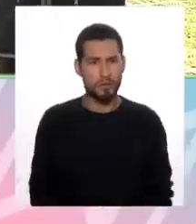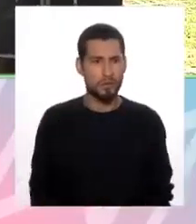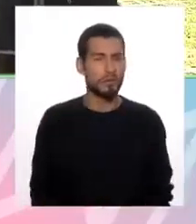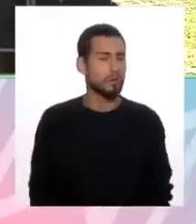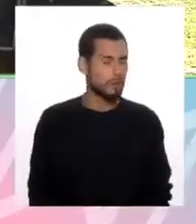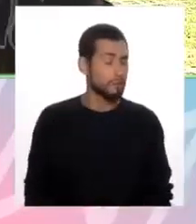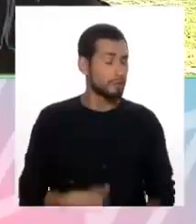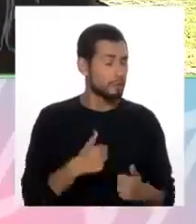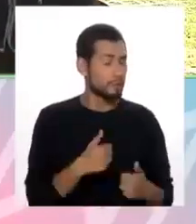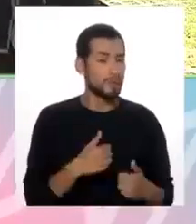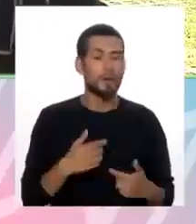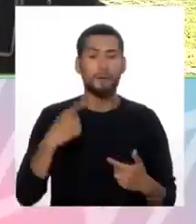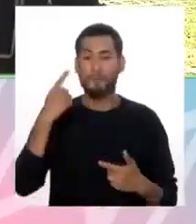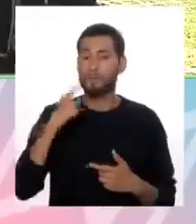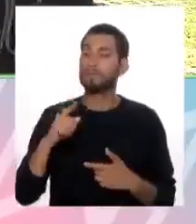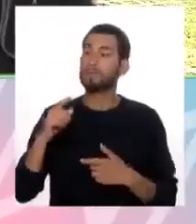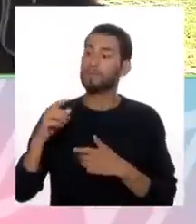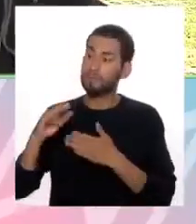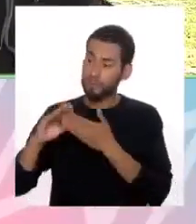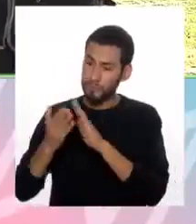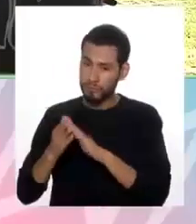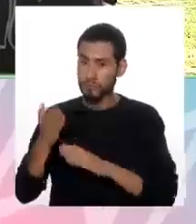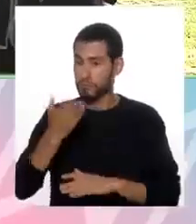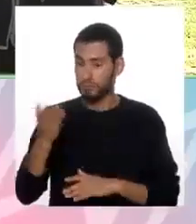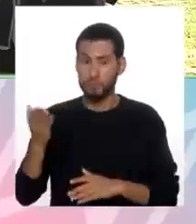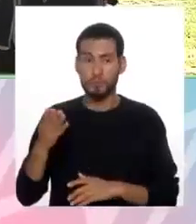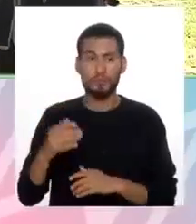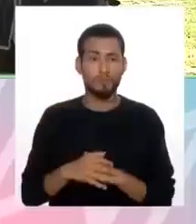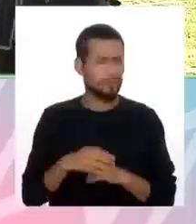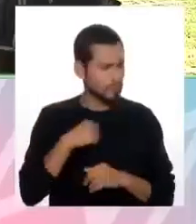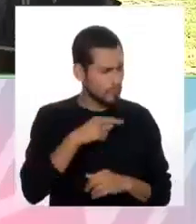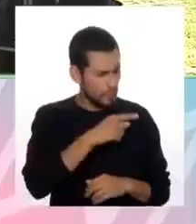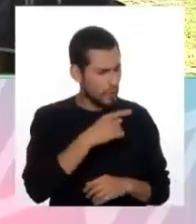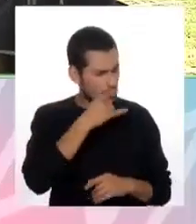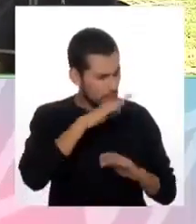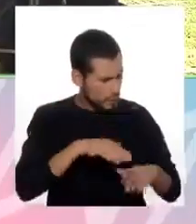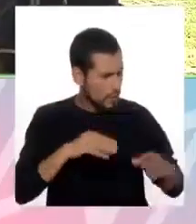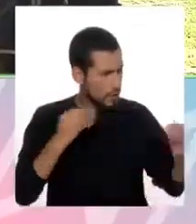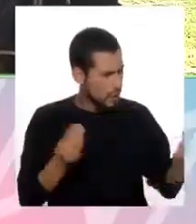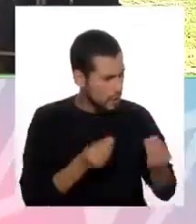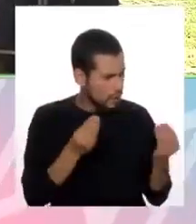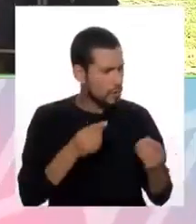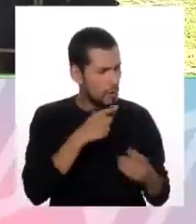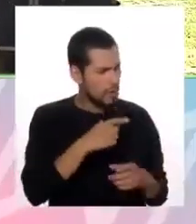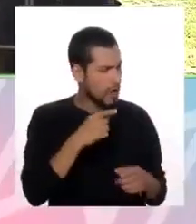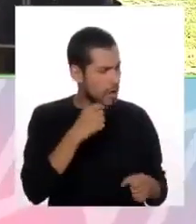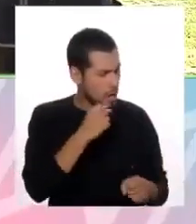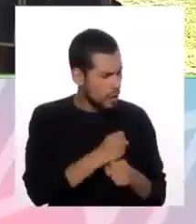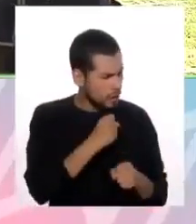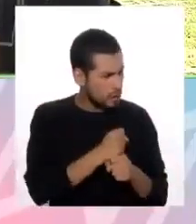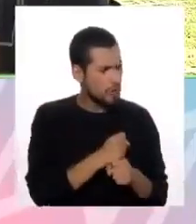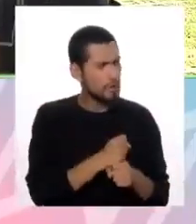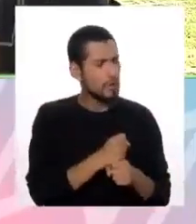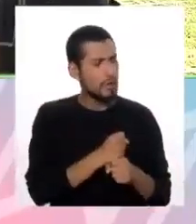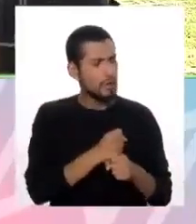Perfecto. Para la comunidad. Y ustedes abordan a niños, adolescentes, trabajan, mejor dicho, con todas